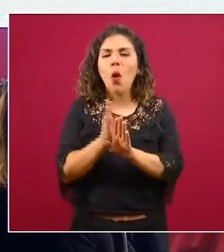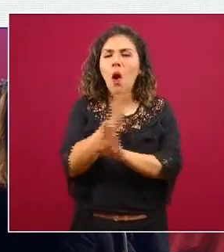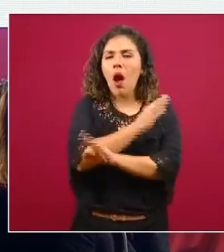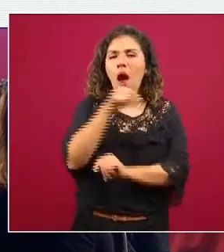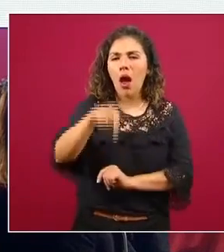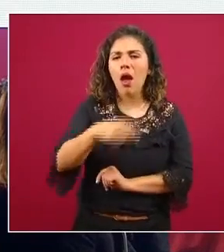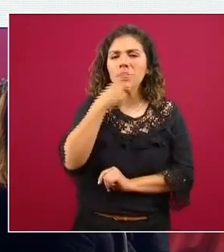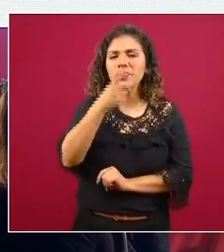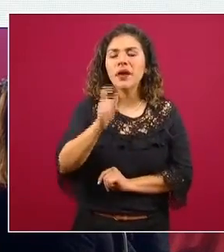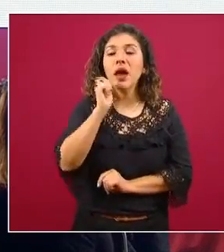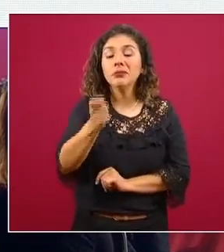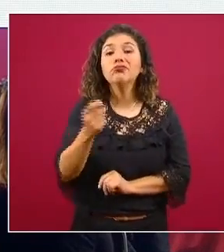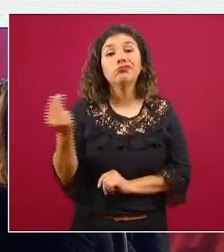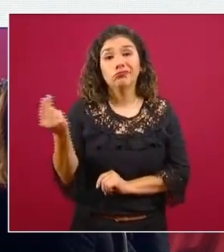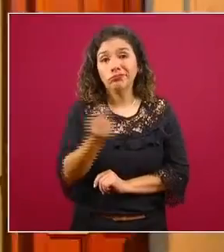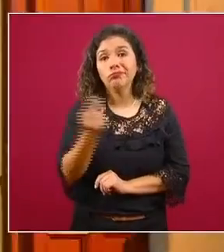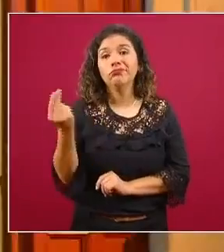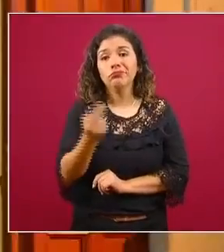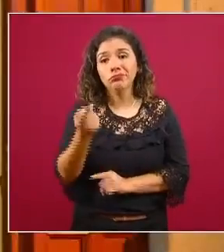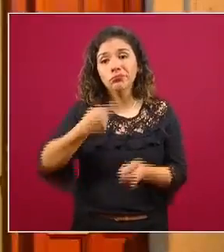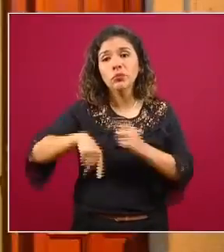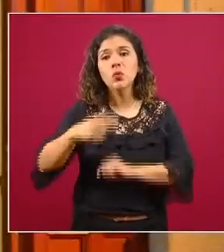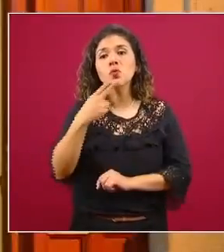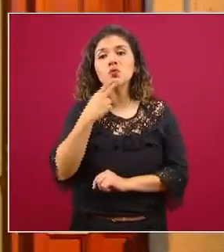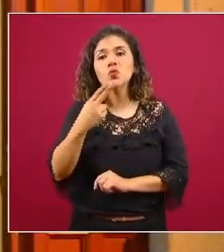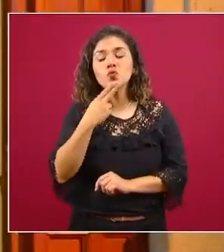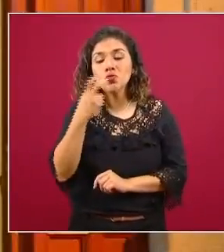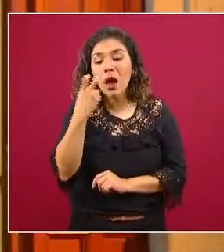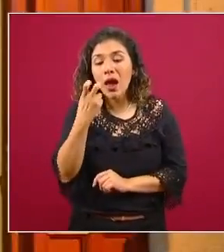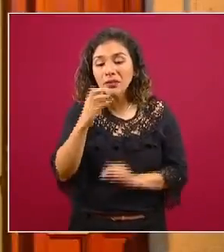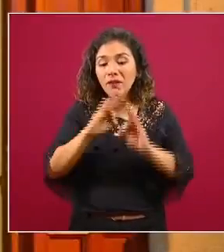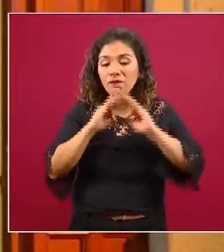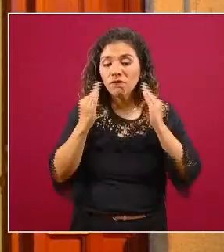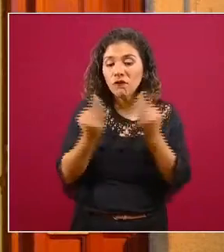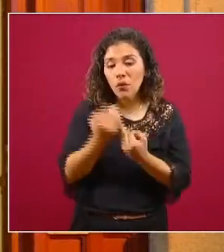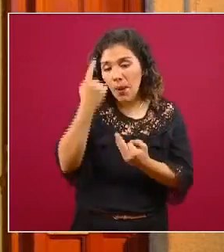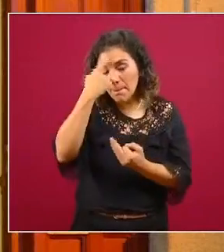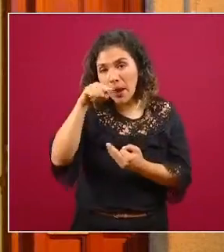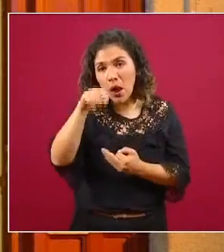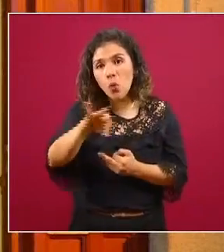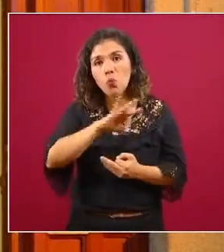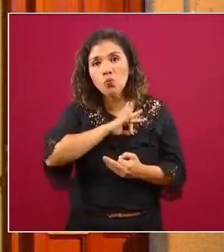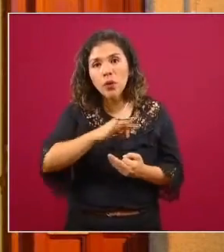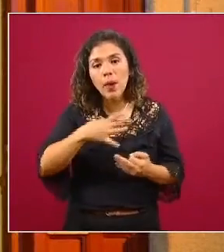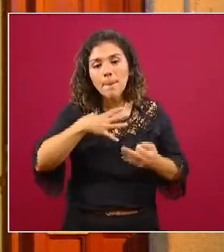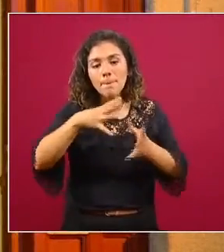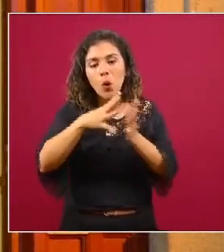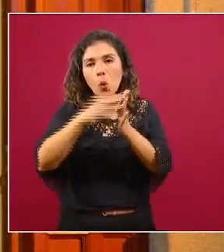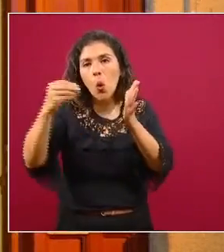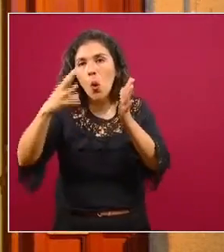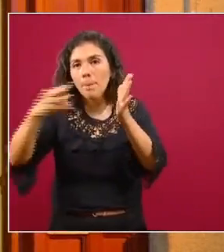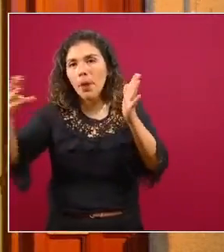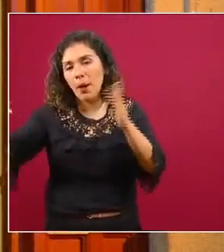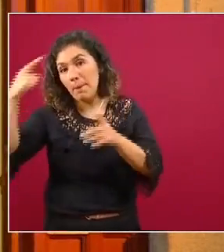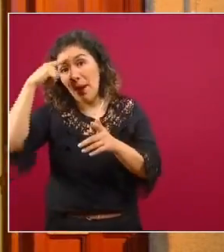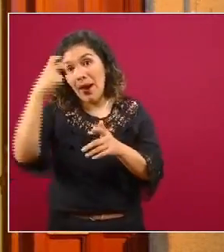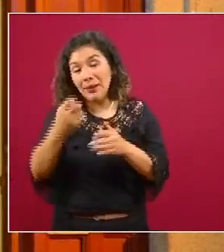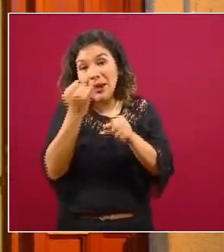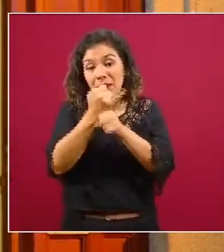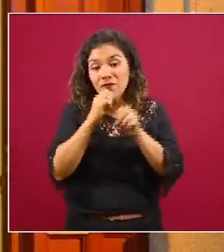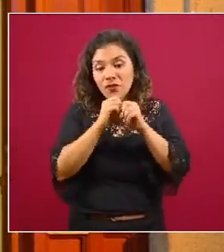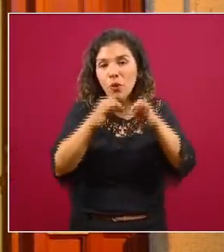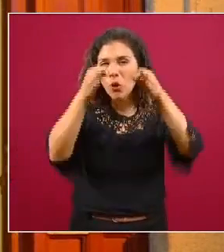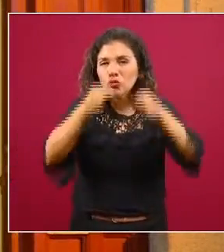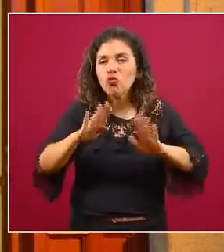anteriormente la necesidad de utilizar este tipo de métodos que sean reproducibles para que la información que se dé sea muy